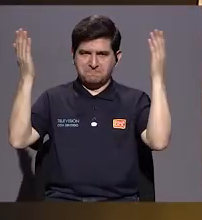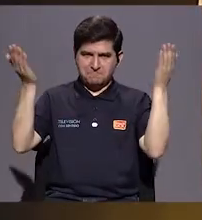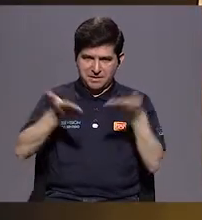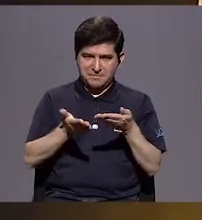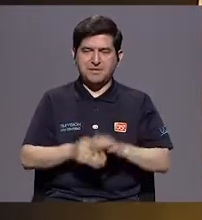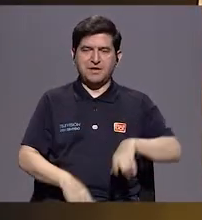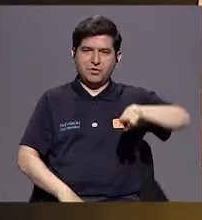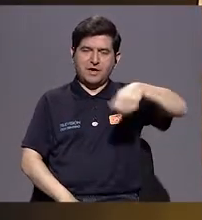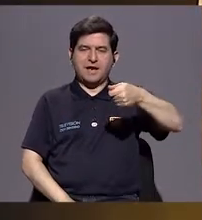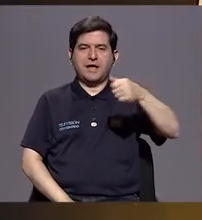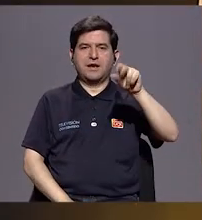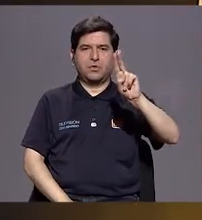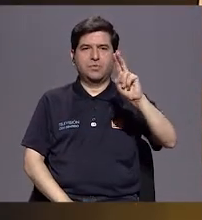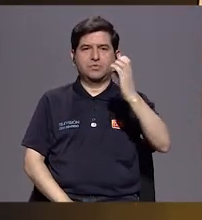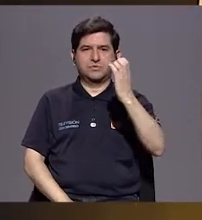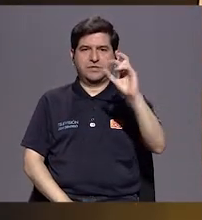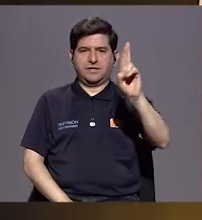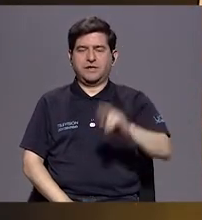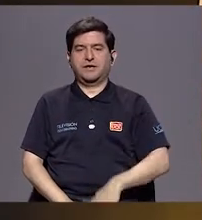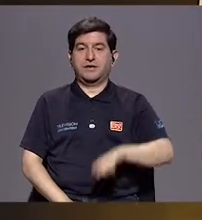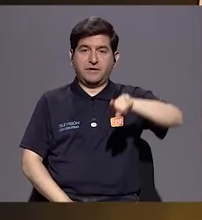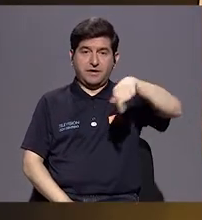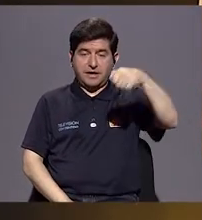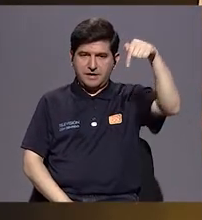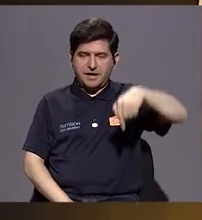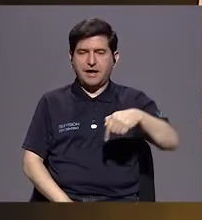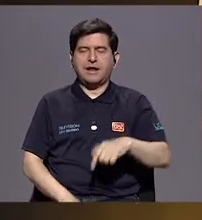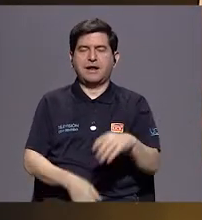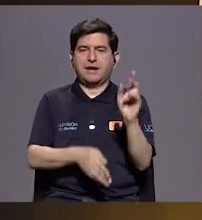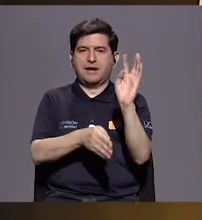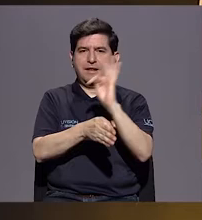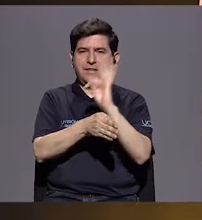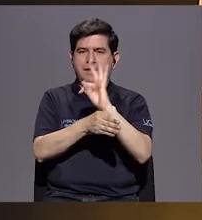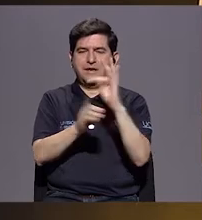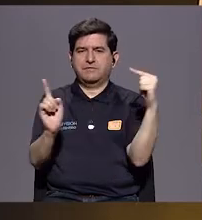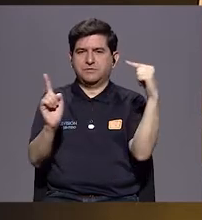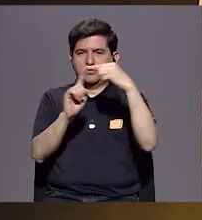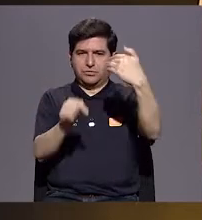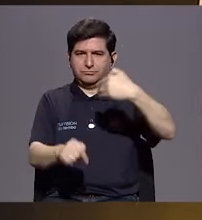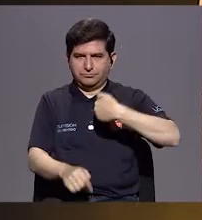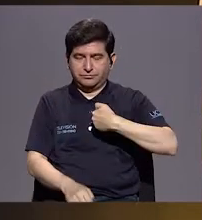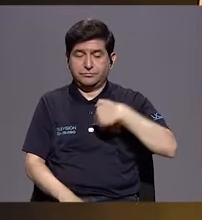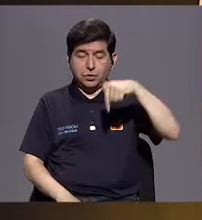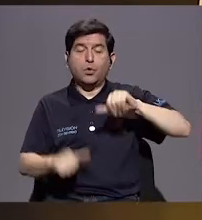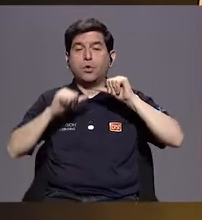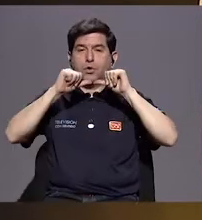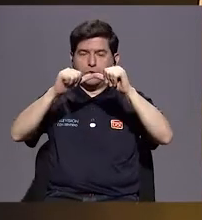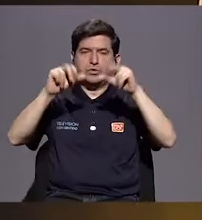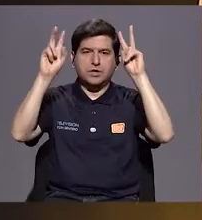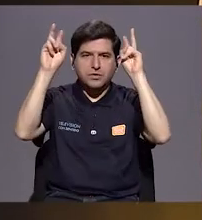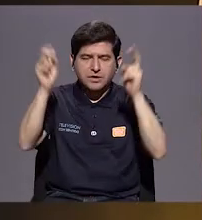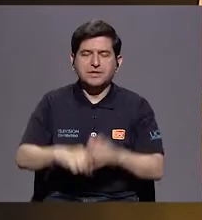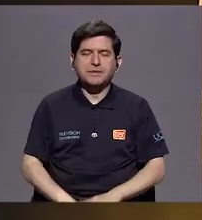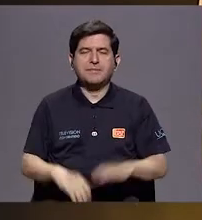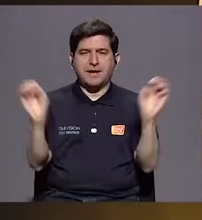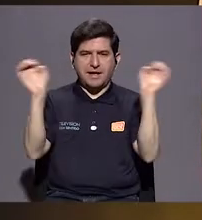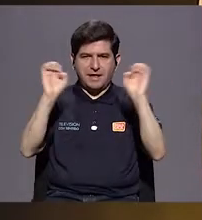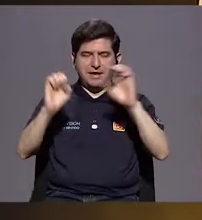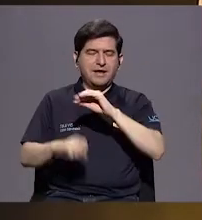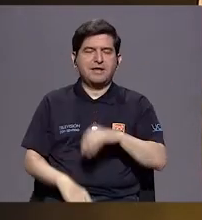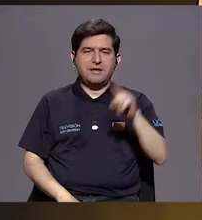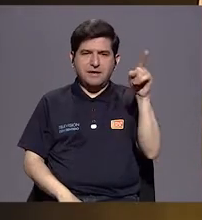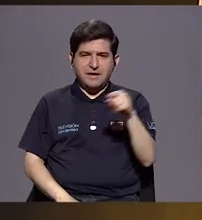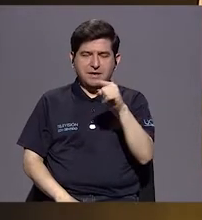Bienvenidos a su canal UCR. Un canal donde hacemos televisión con sentido. Hoy continuamos con el tema de energía